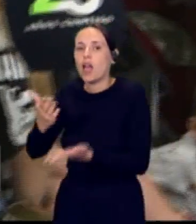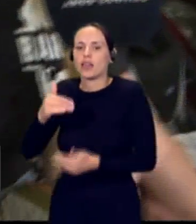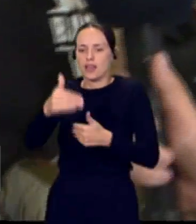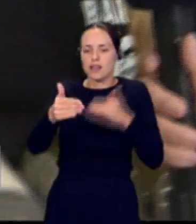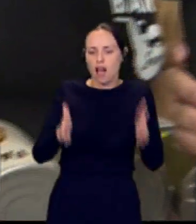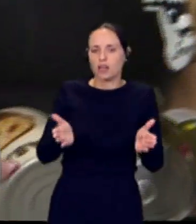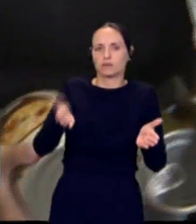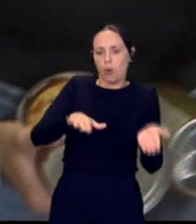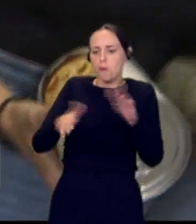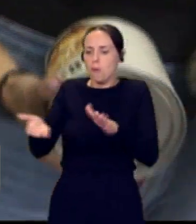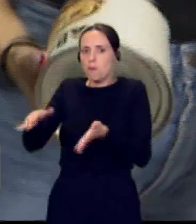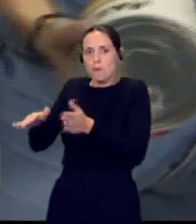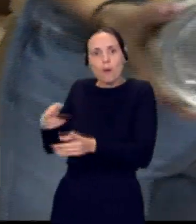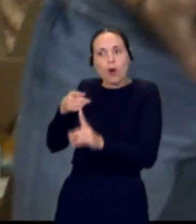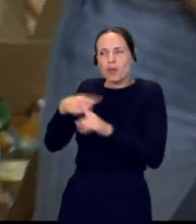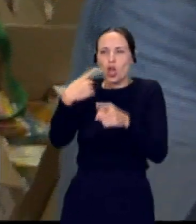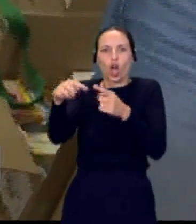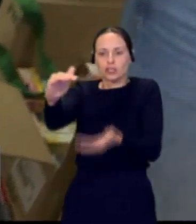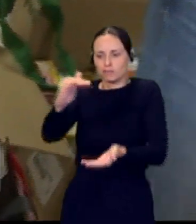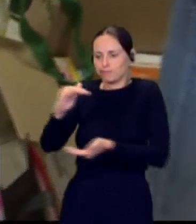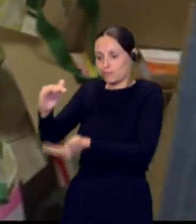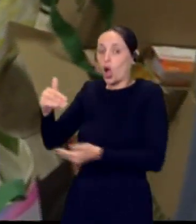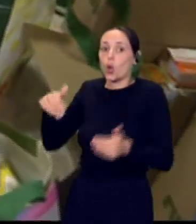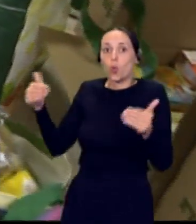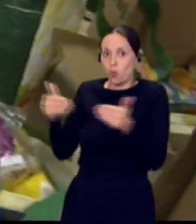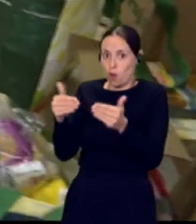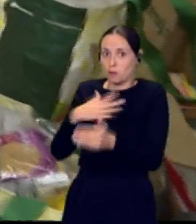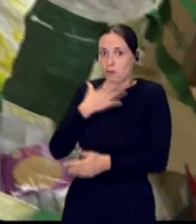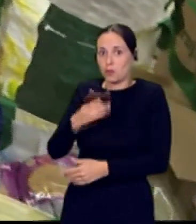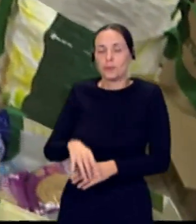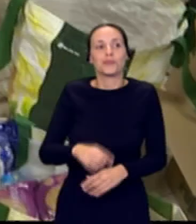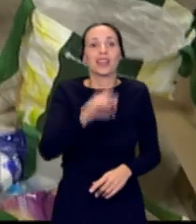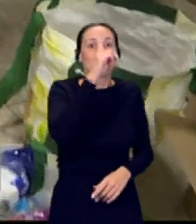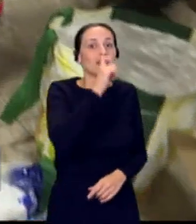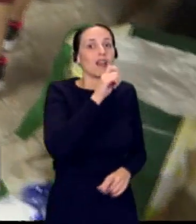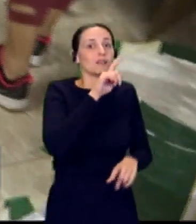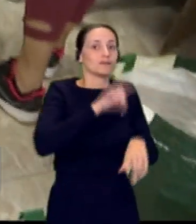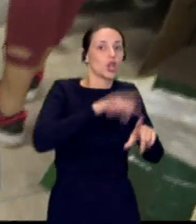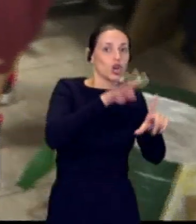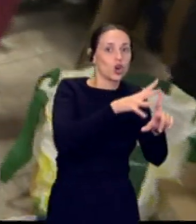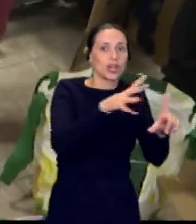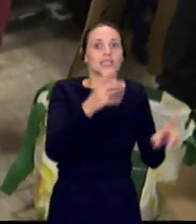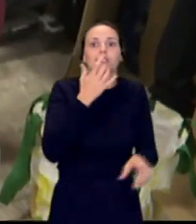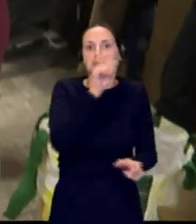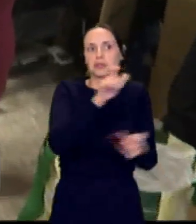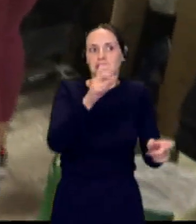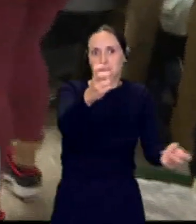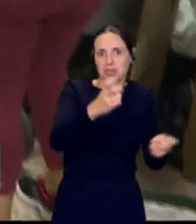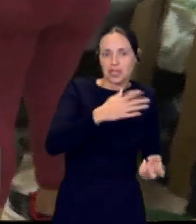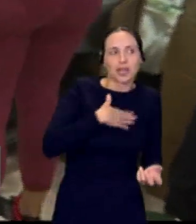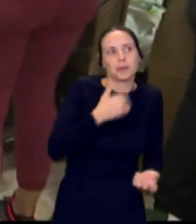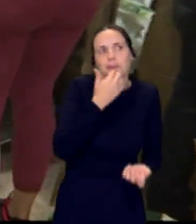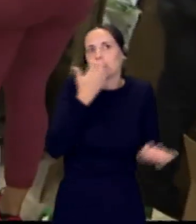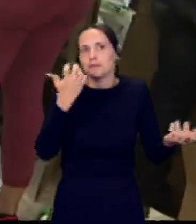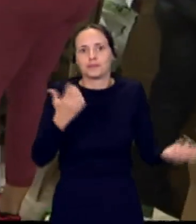más utensilios en el día de hoy jueves. Vamos a recordar esos horarios para todos aquellos que a partir de ahora quieran, oye, pues yo quiero